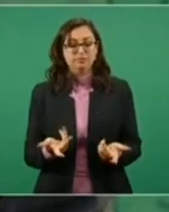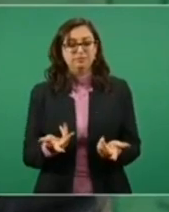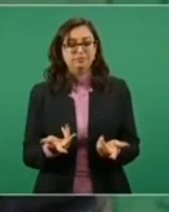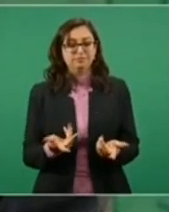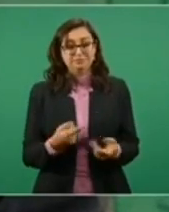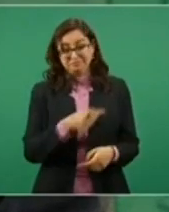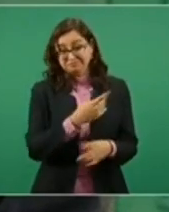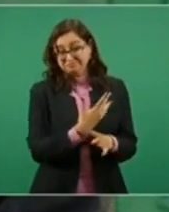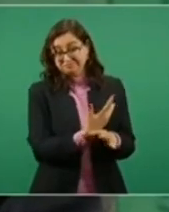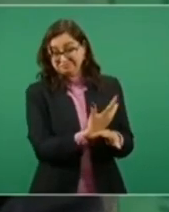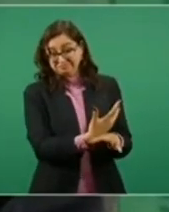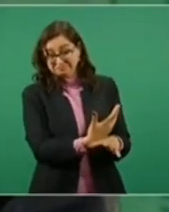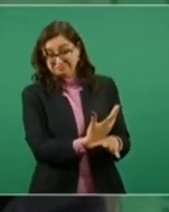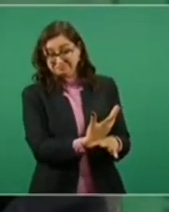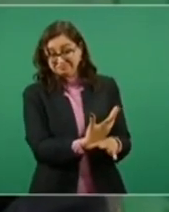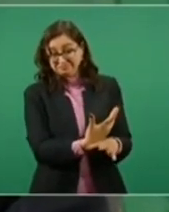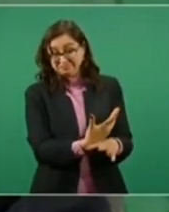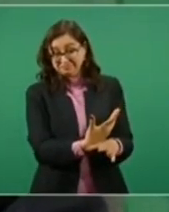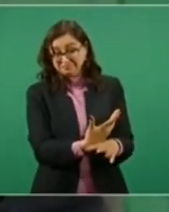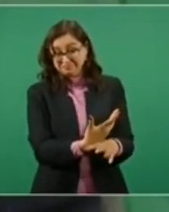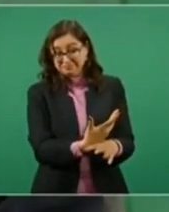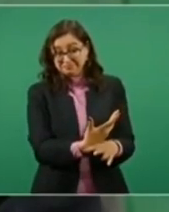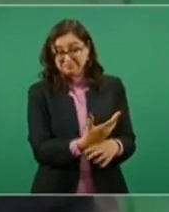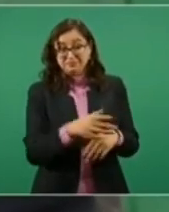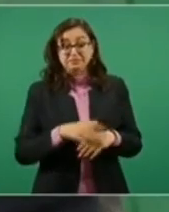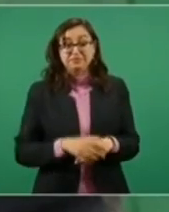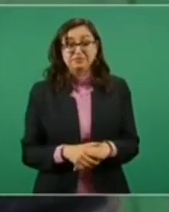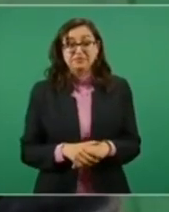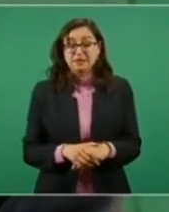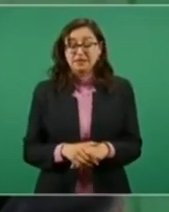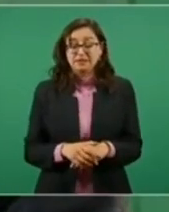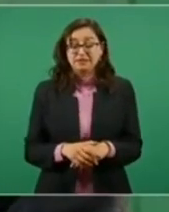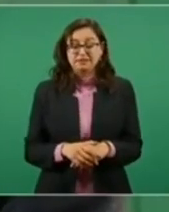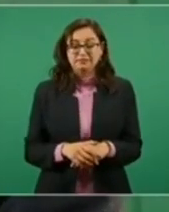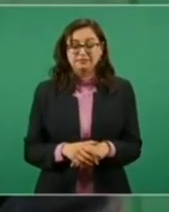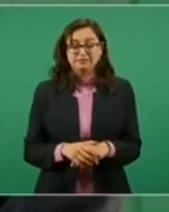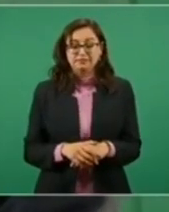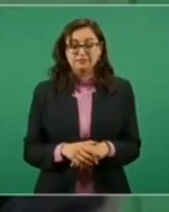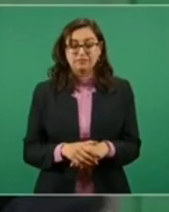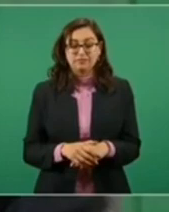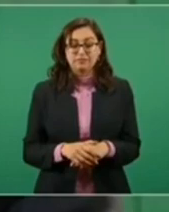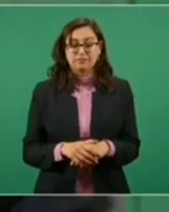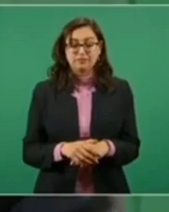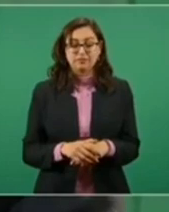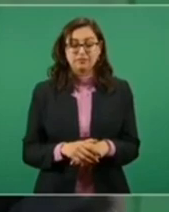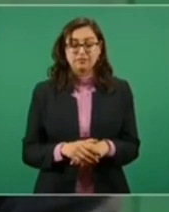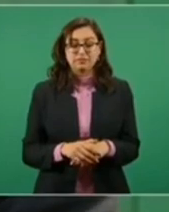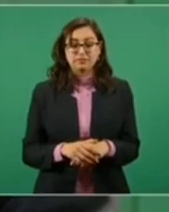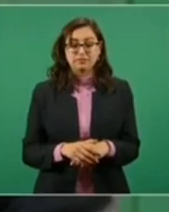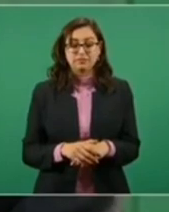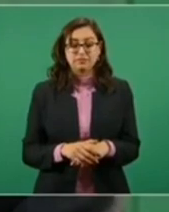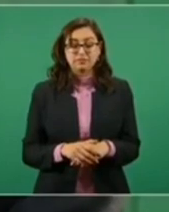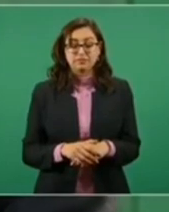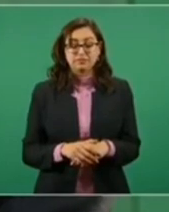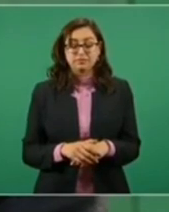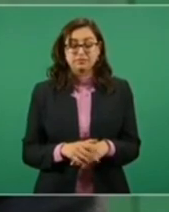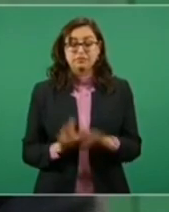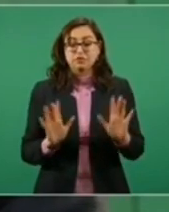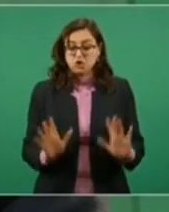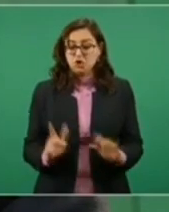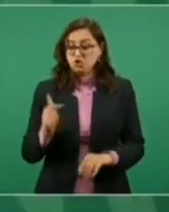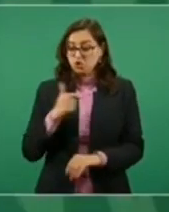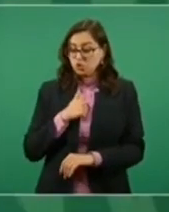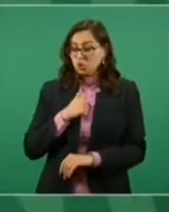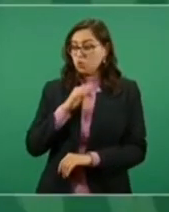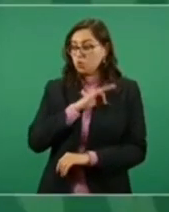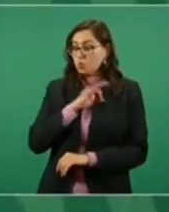y que me diga hasta dónde puedo llegar,